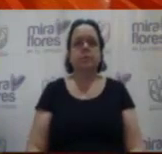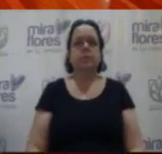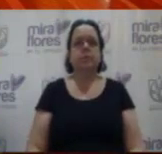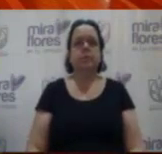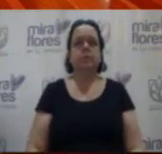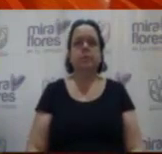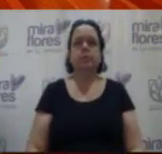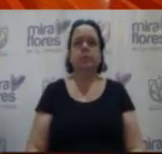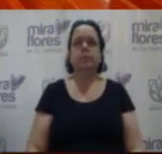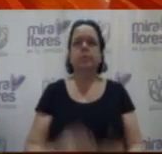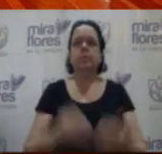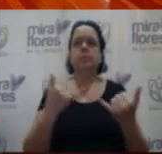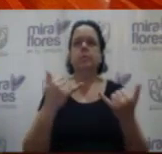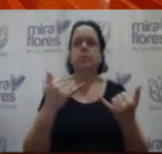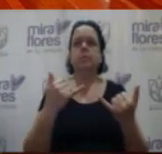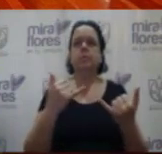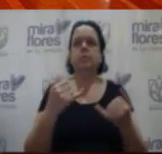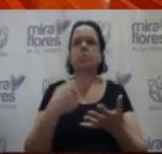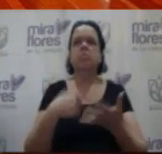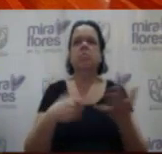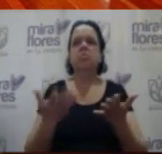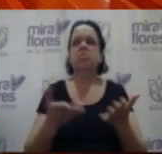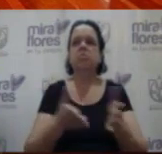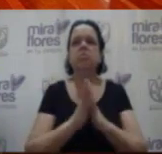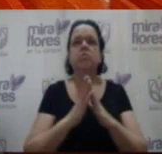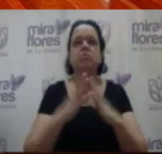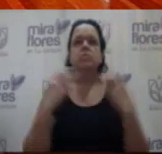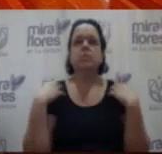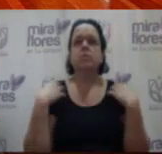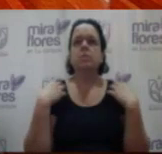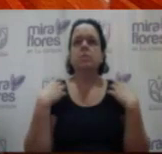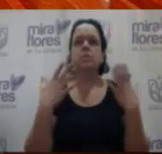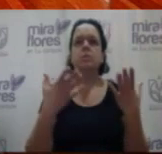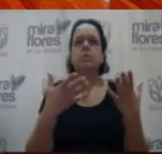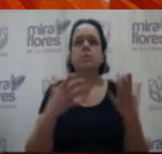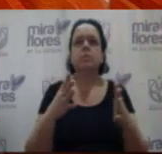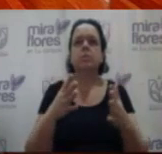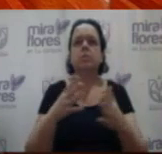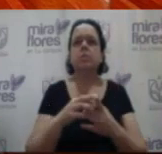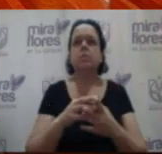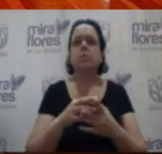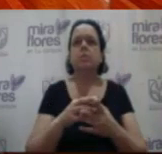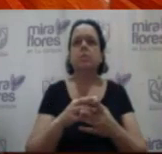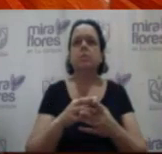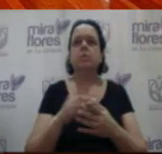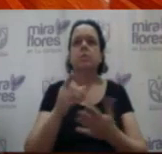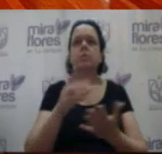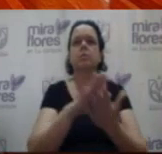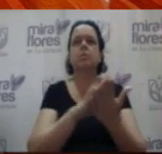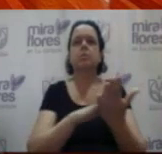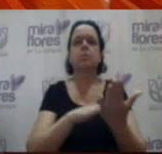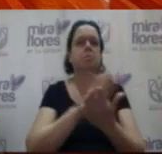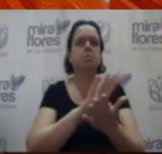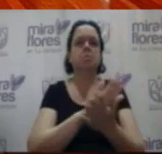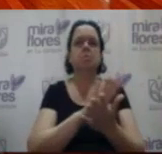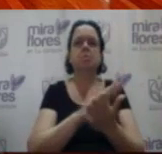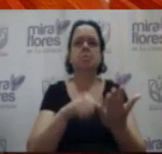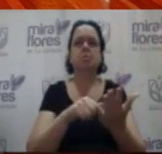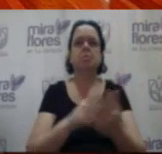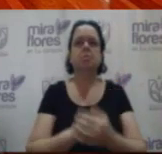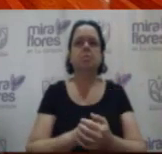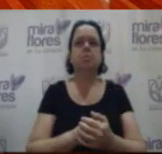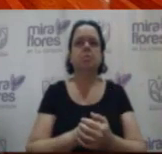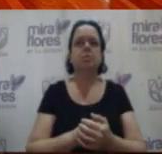Sección despacho, ¿no es cierto? ¿Tenemos algo, doctora? Ningún documento que dar cuenta del consejo municipal. Ok,